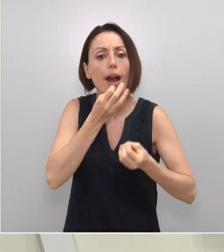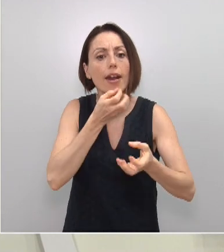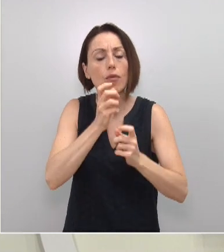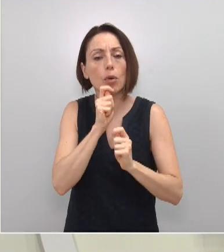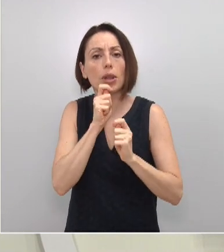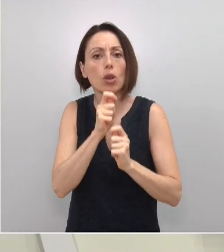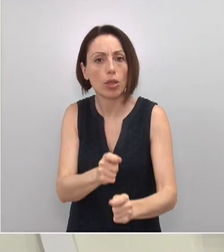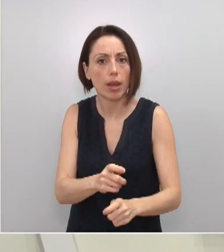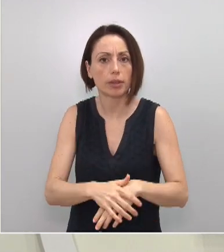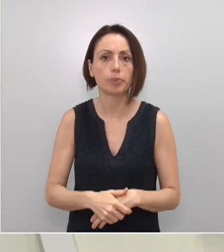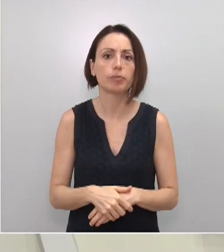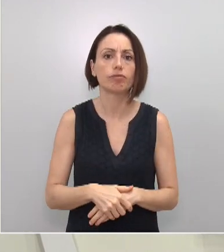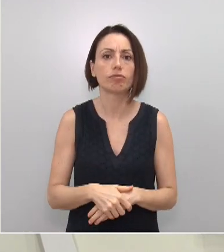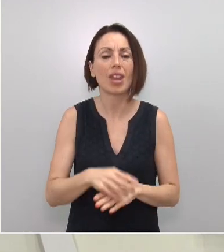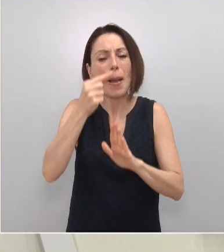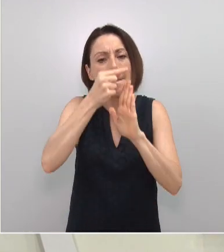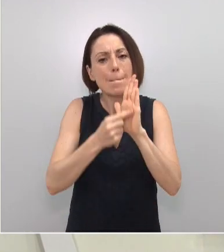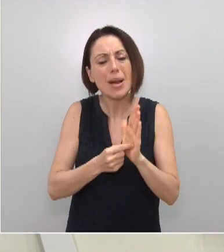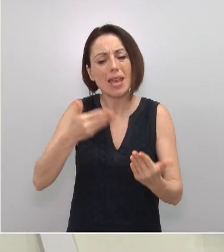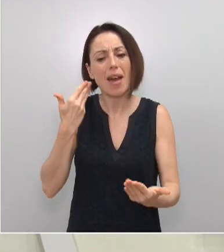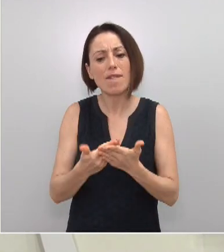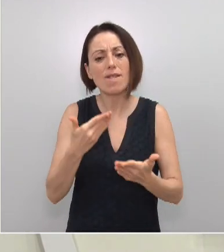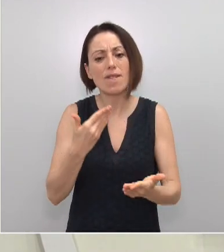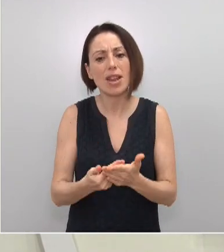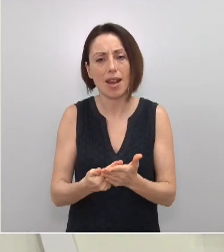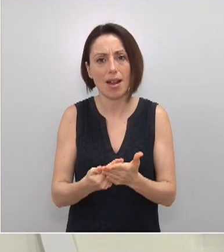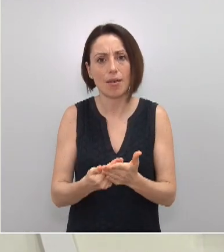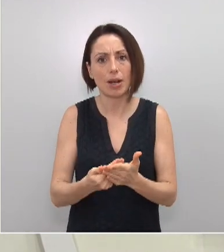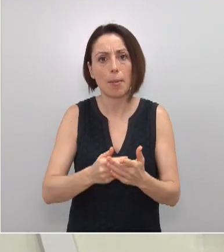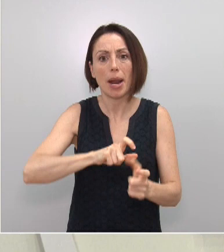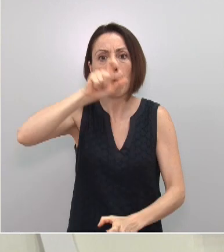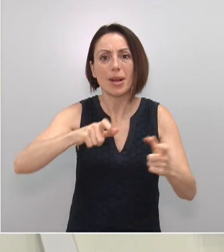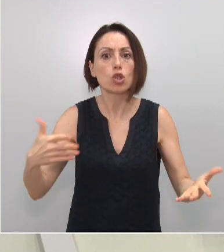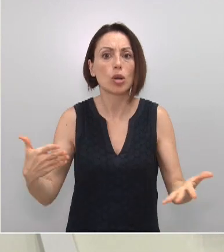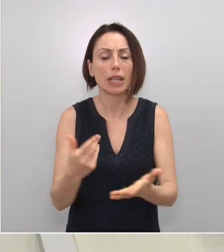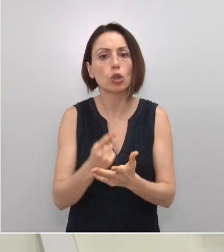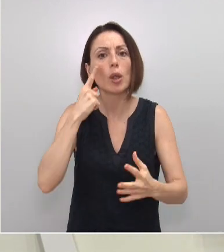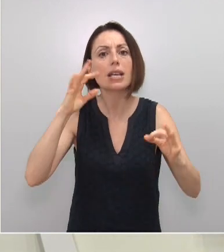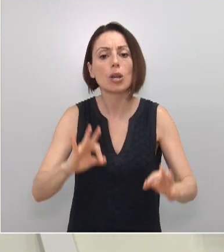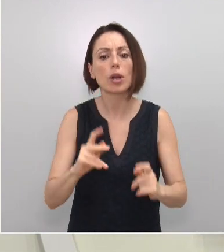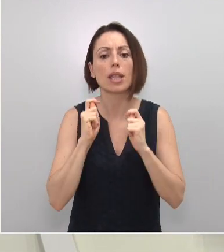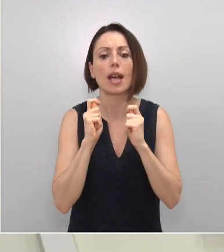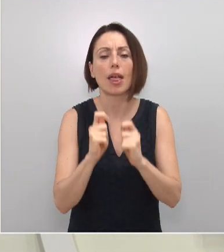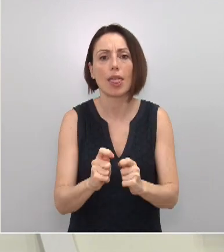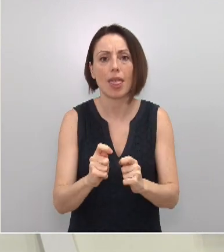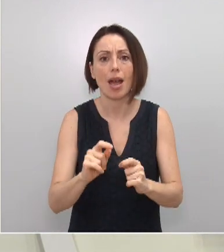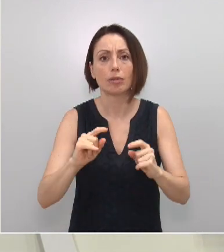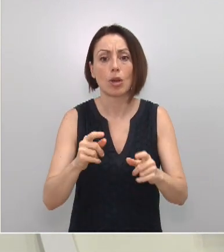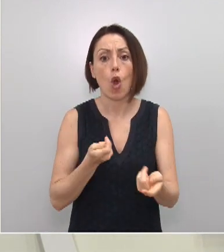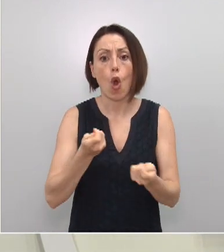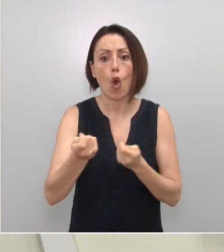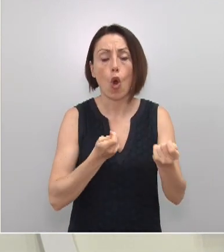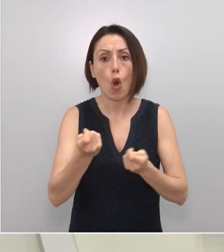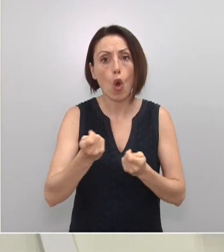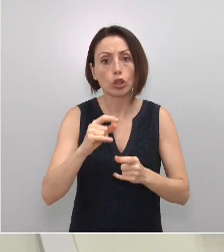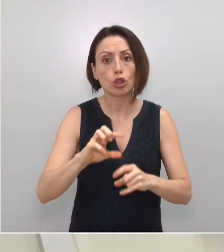Necesitamos medidas fiables que garanticen la seguridad de todos. El triple control que ha puesto